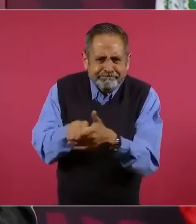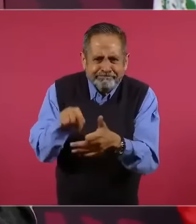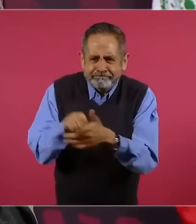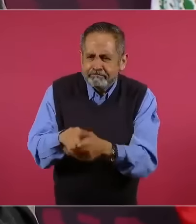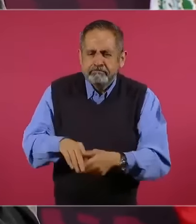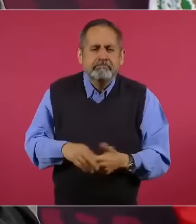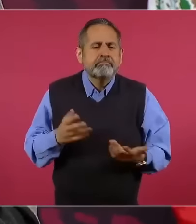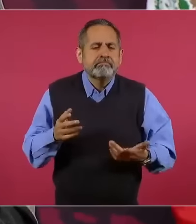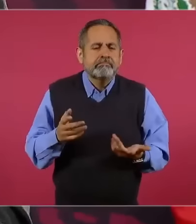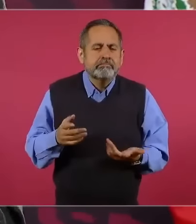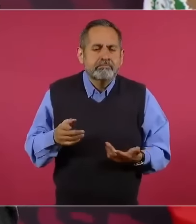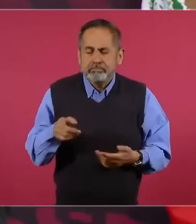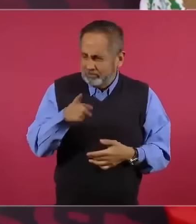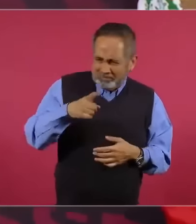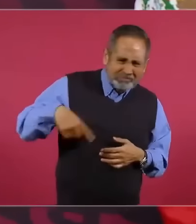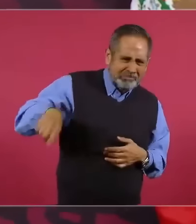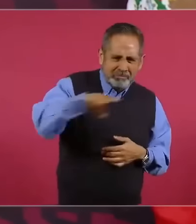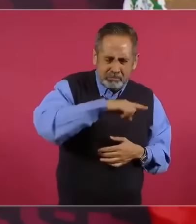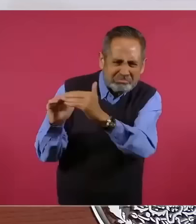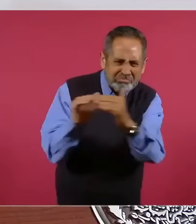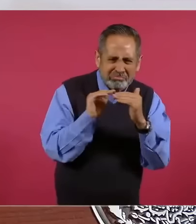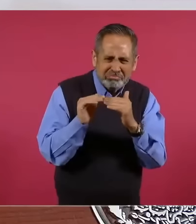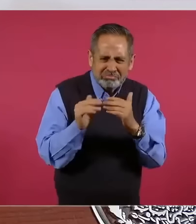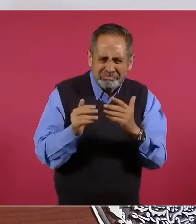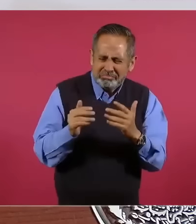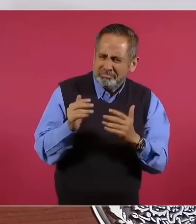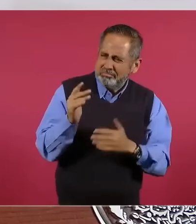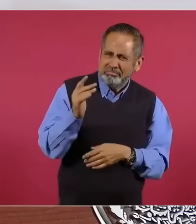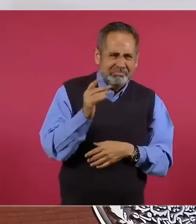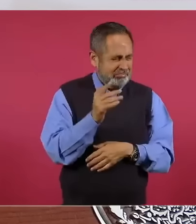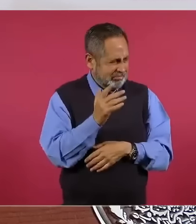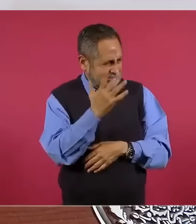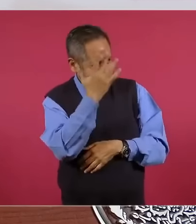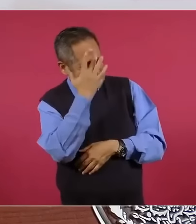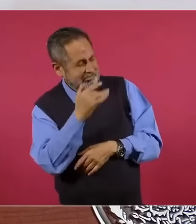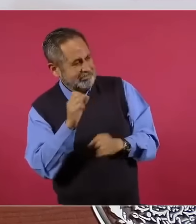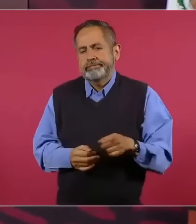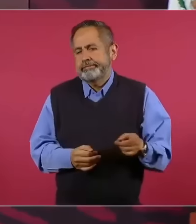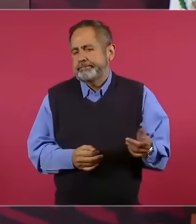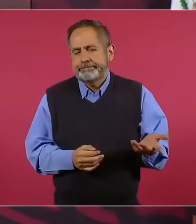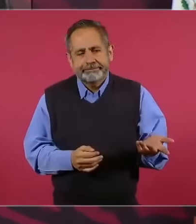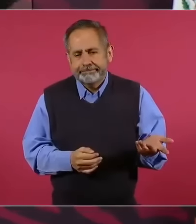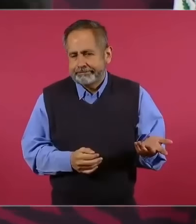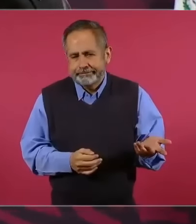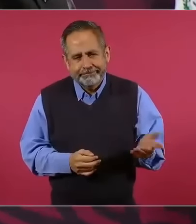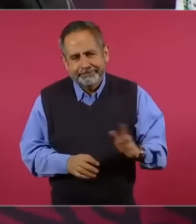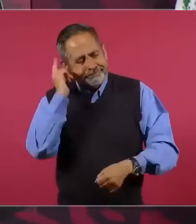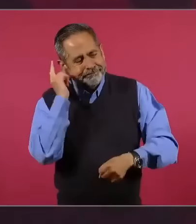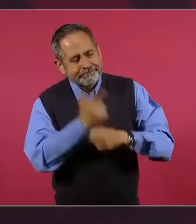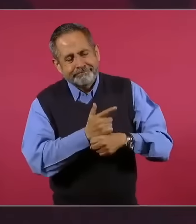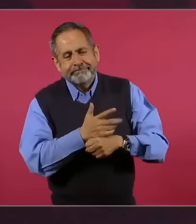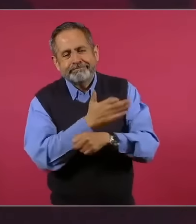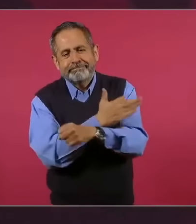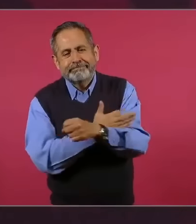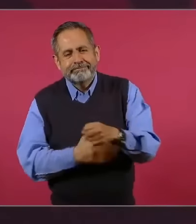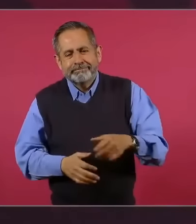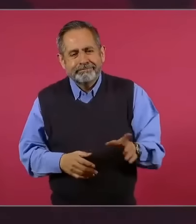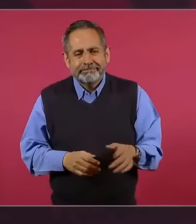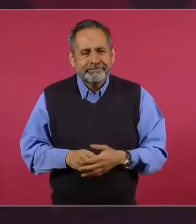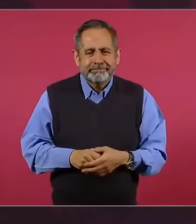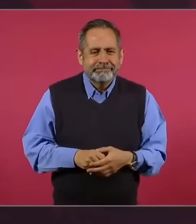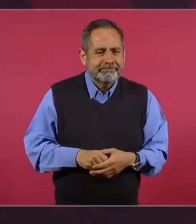un mago, en eminencia, en política. Ah, pero no, eso no es